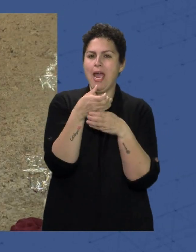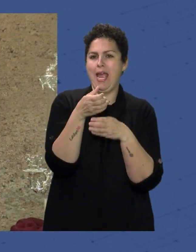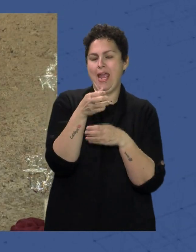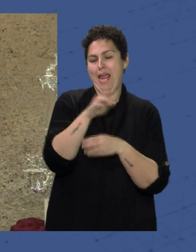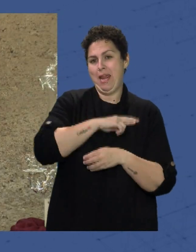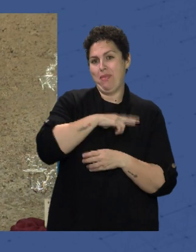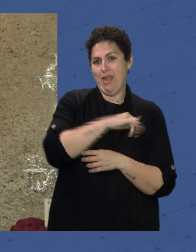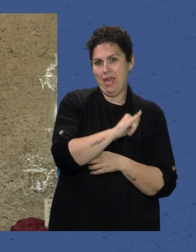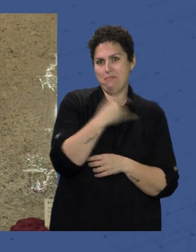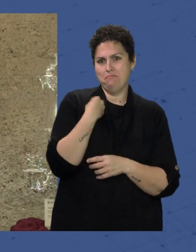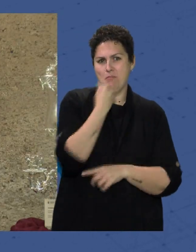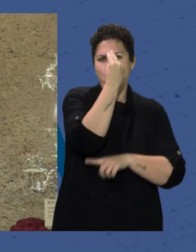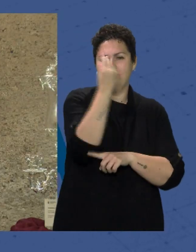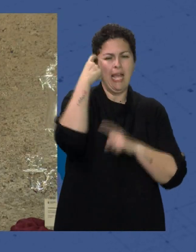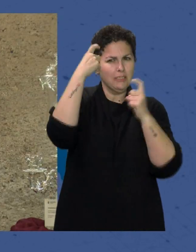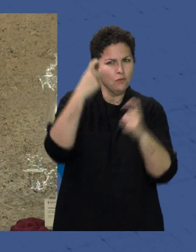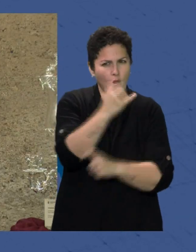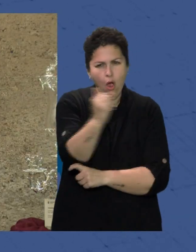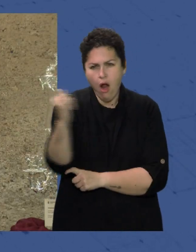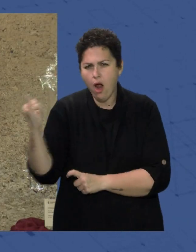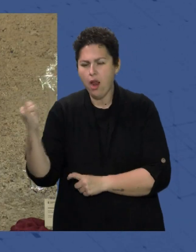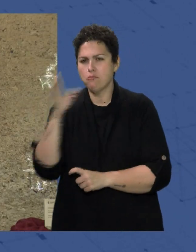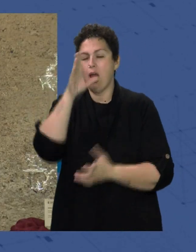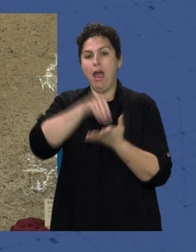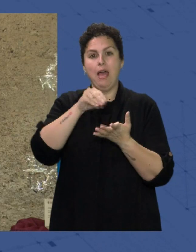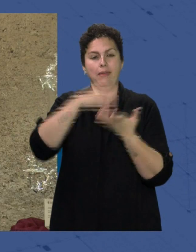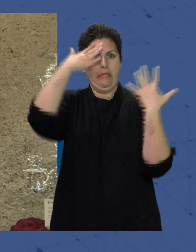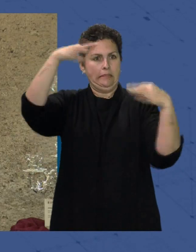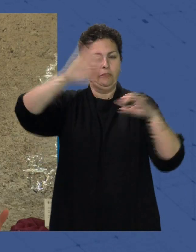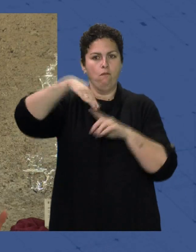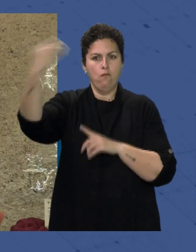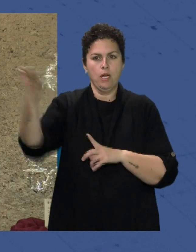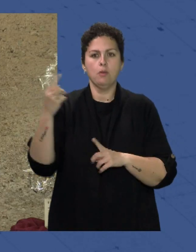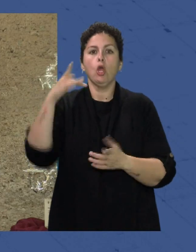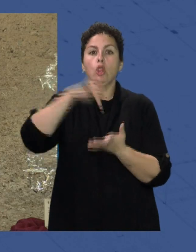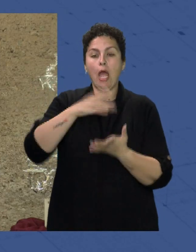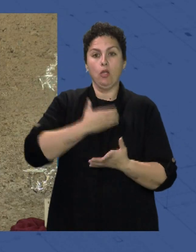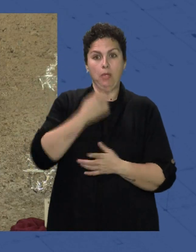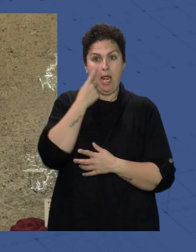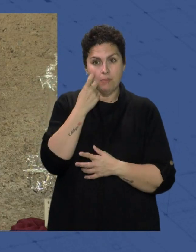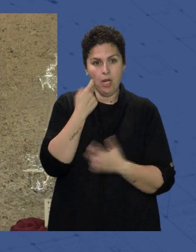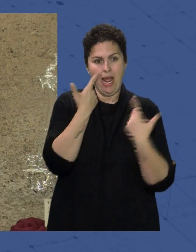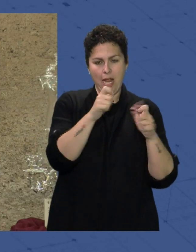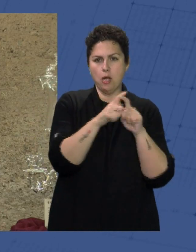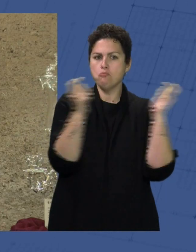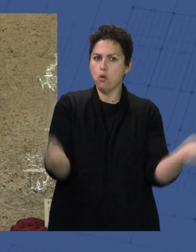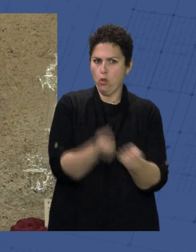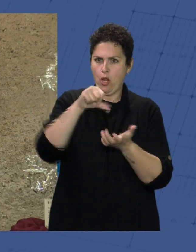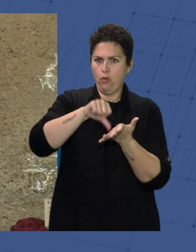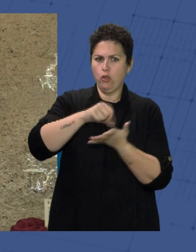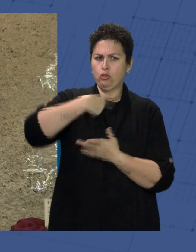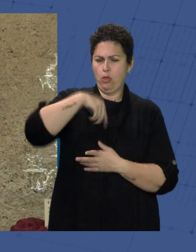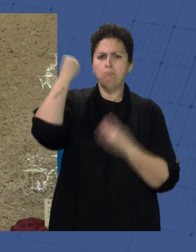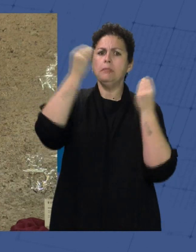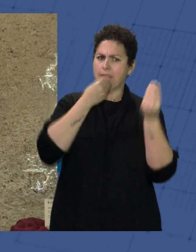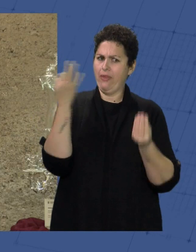Con esos grandes esfuerzos que muchas veces no se conocen desde fuera Pero que desde el Ayuntamiento de Almería, desde el área de promoción de la ciudad Creíamos que